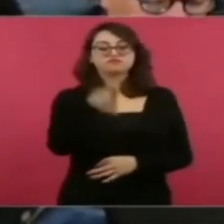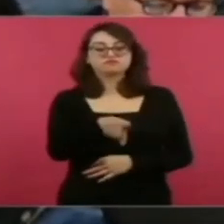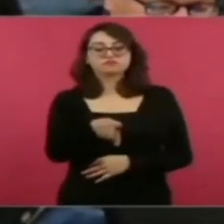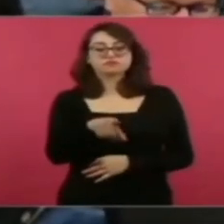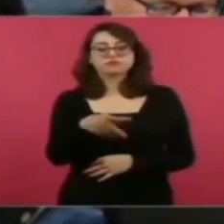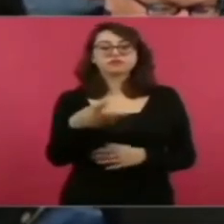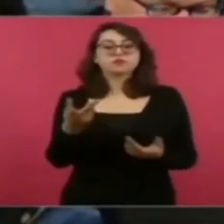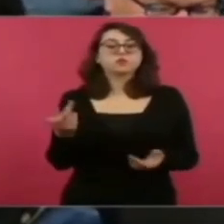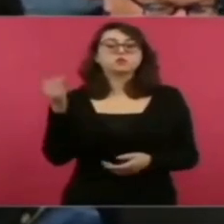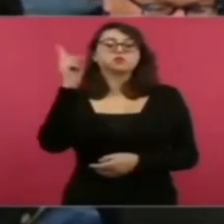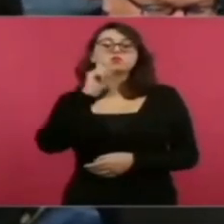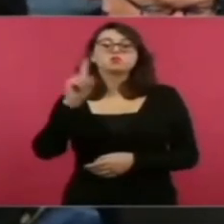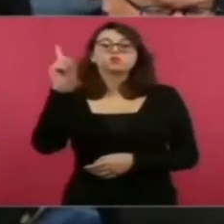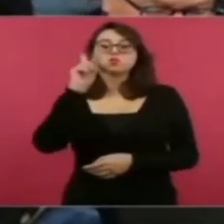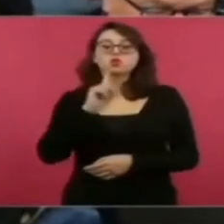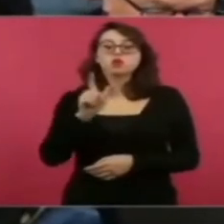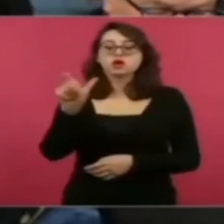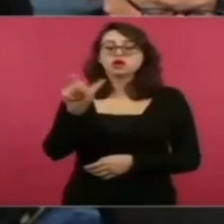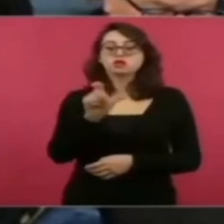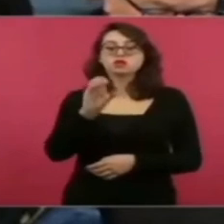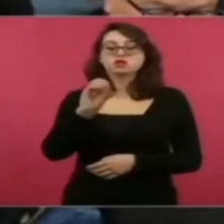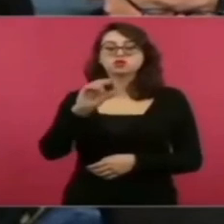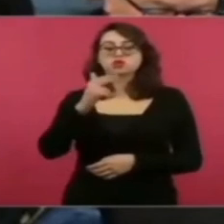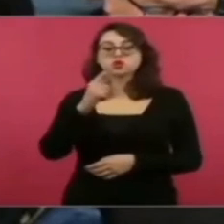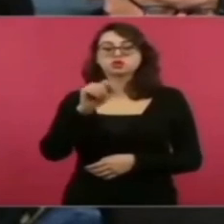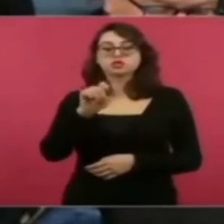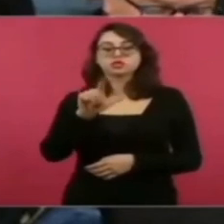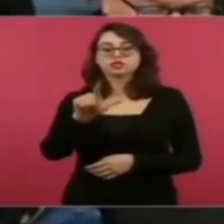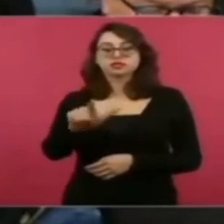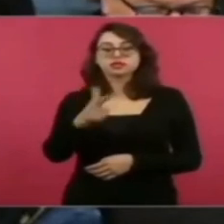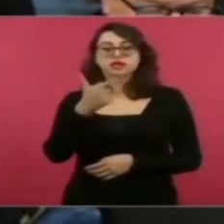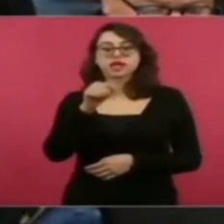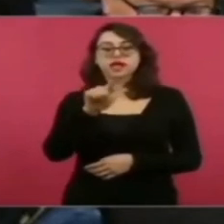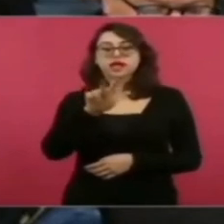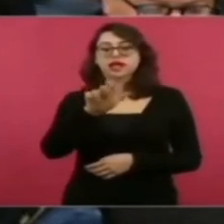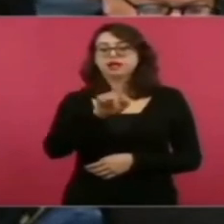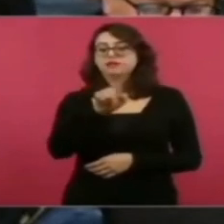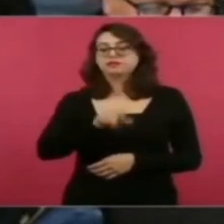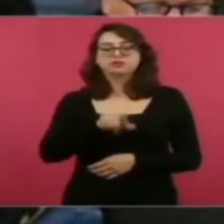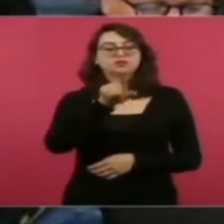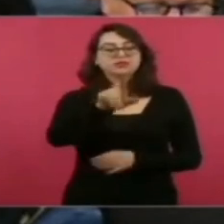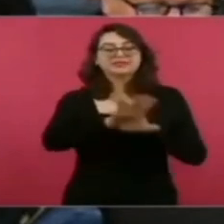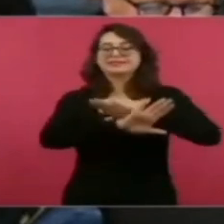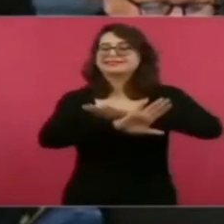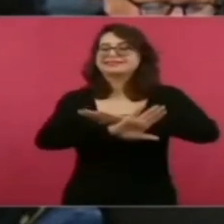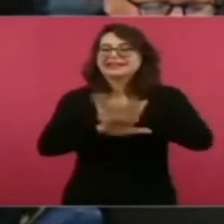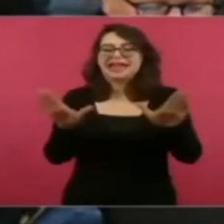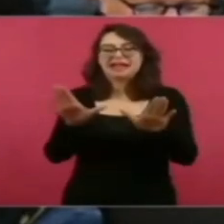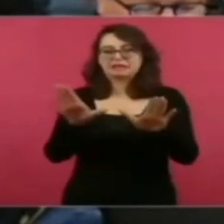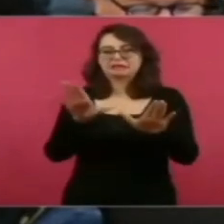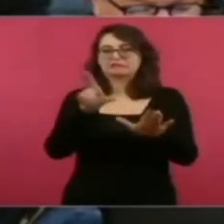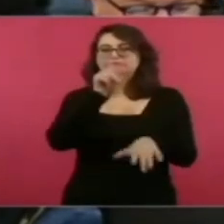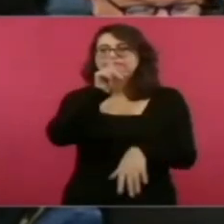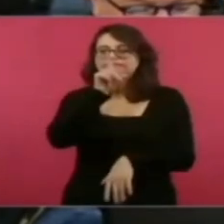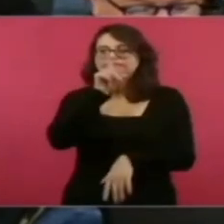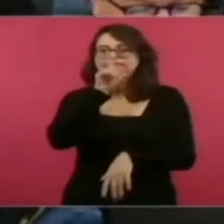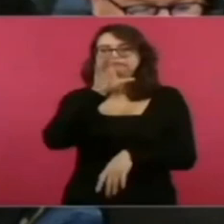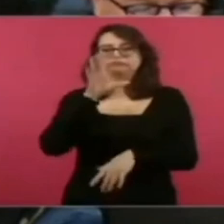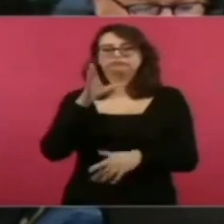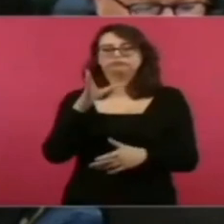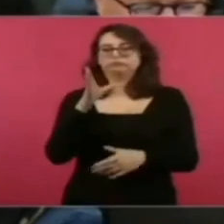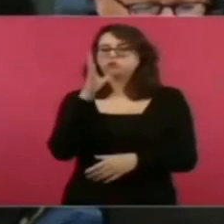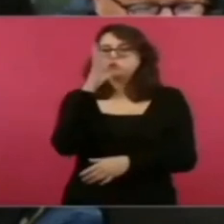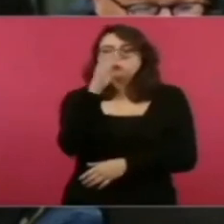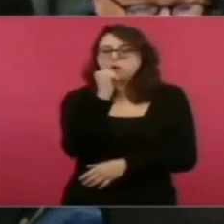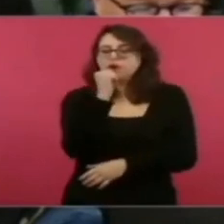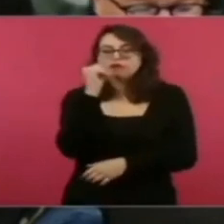los derechos políticos de Xochitl Galvez. ¿Qué opina de esta resolución? ¿Si está de acuerdo? ¿Si la van a impugnar?